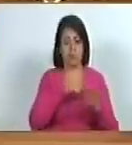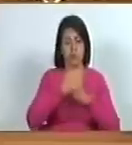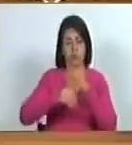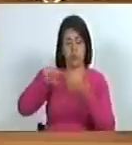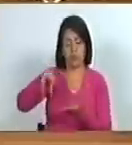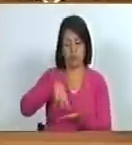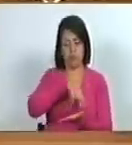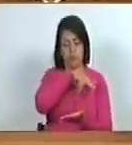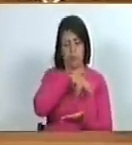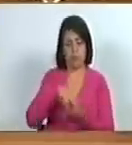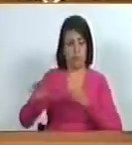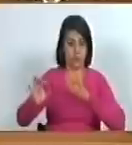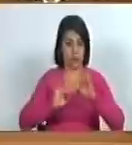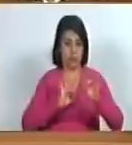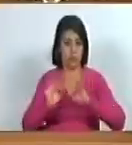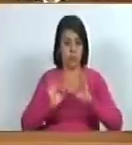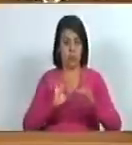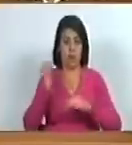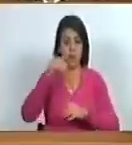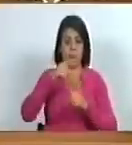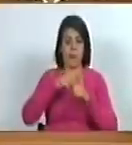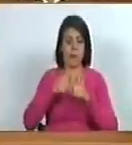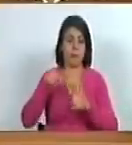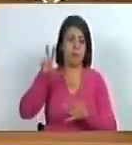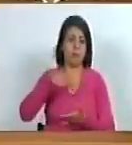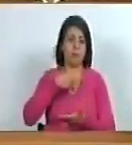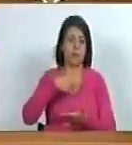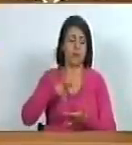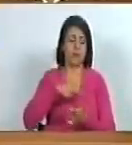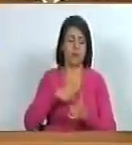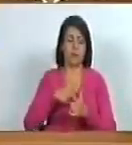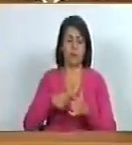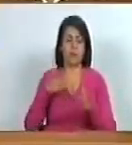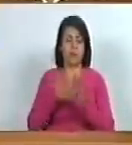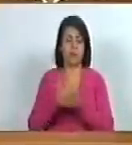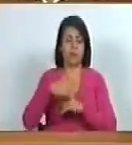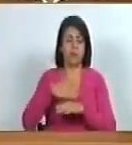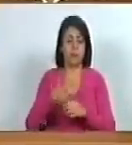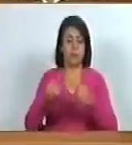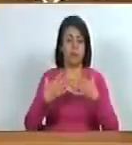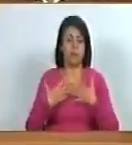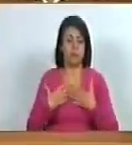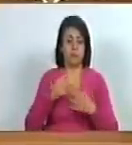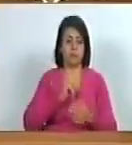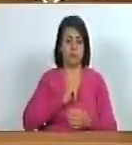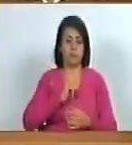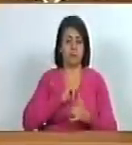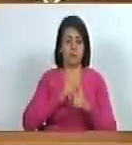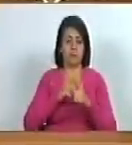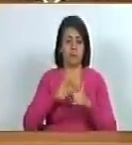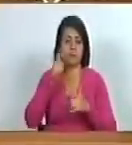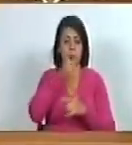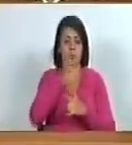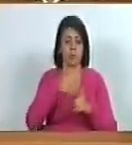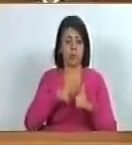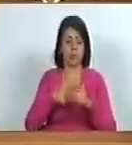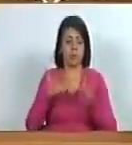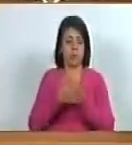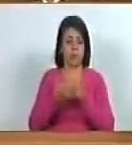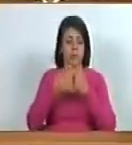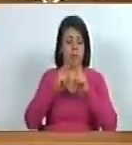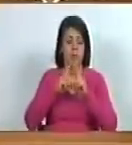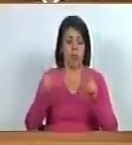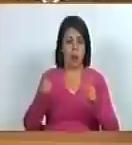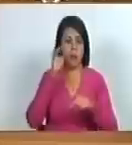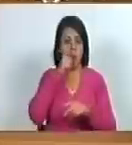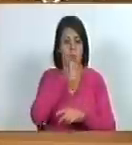la danza donde el teatro pero sobre todo el baile hoy nos recubre y nos da la identidad como pueblo un pueblo de paz